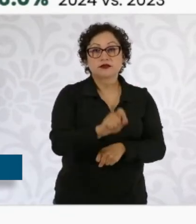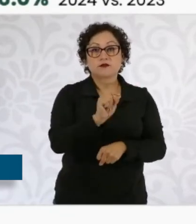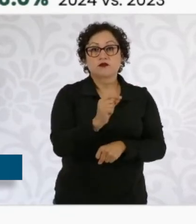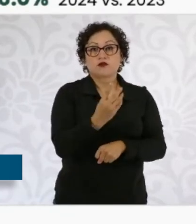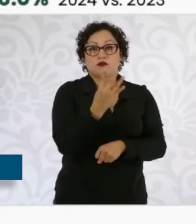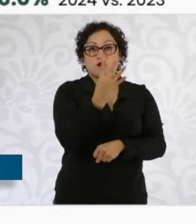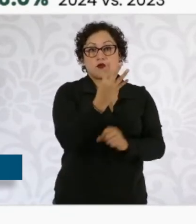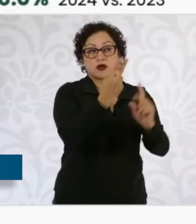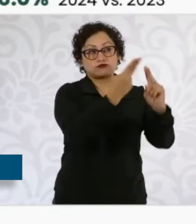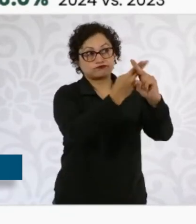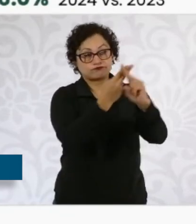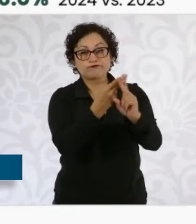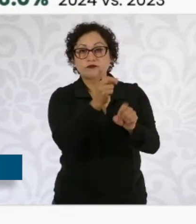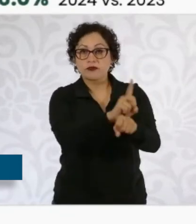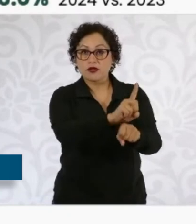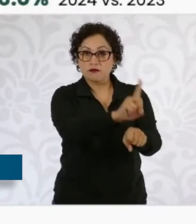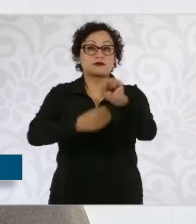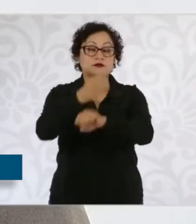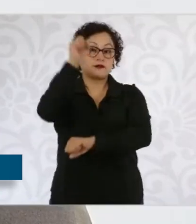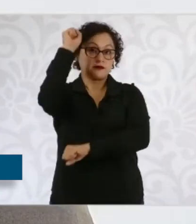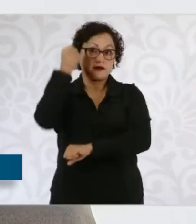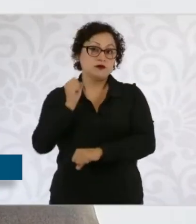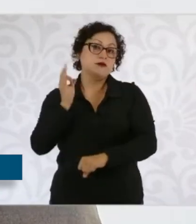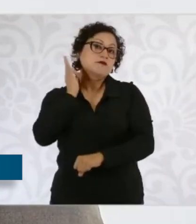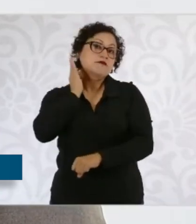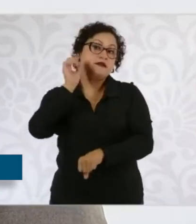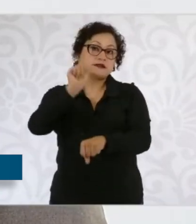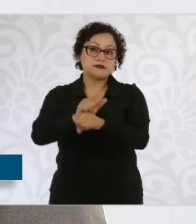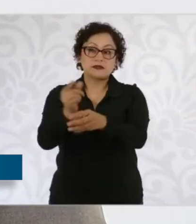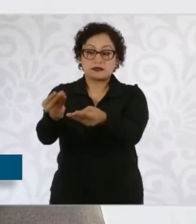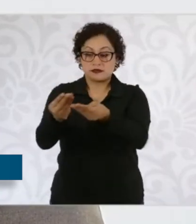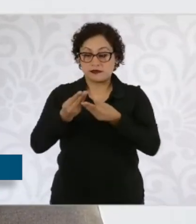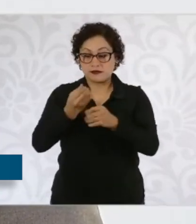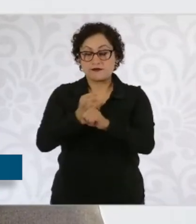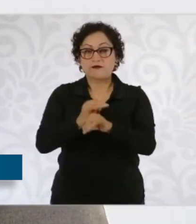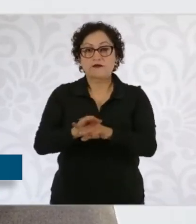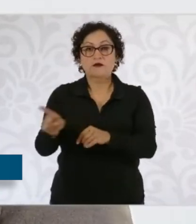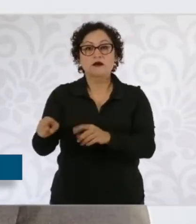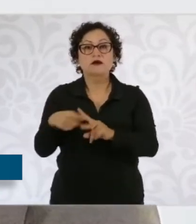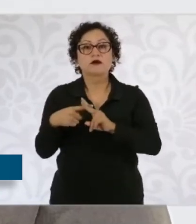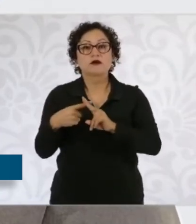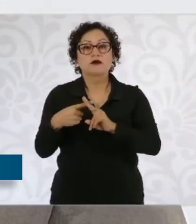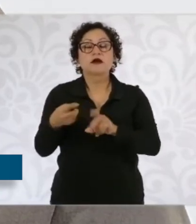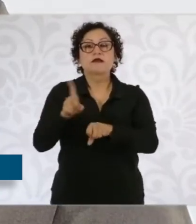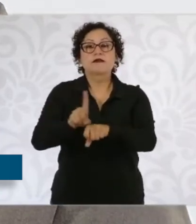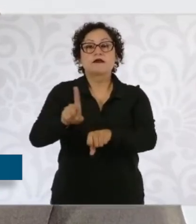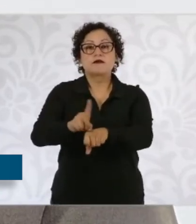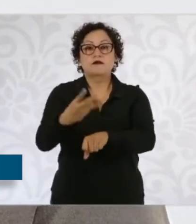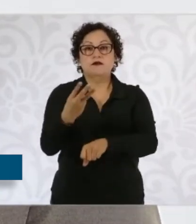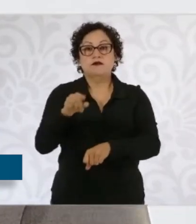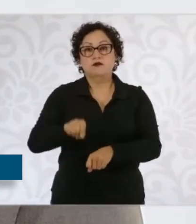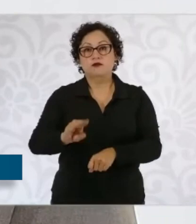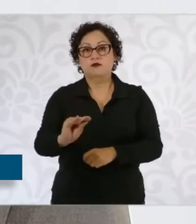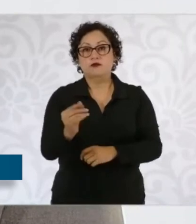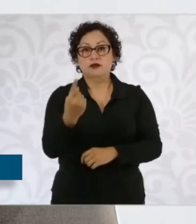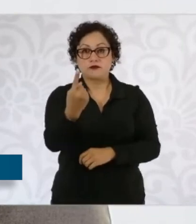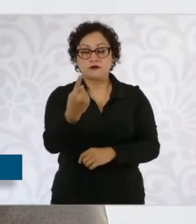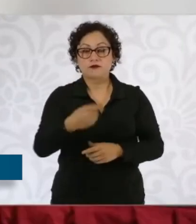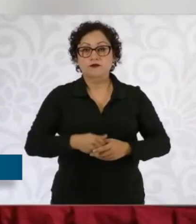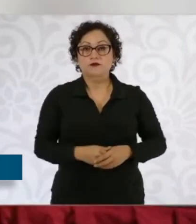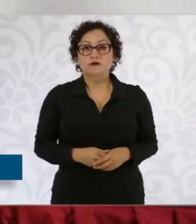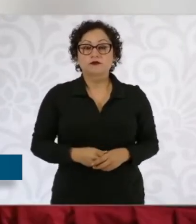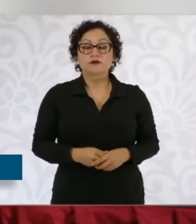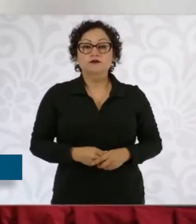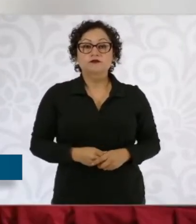positivos. Sin embargo, también señaló que el 50% de estos homicidios se concentra en siete estados clave, lo que indica la